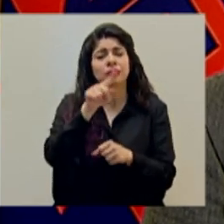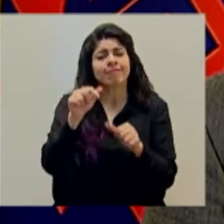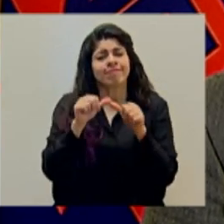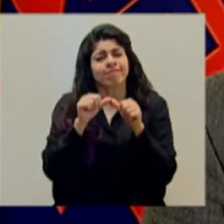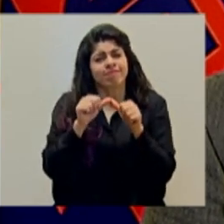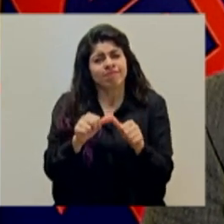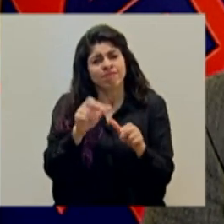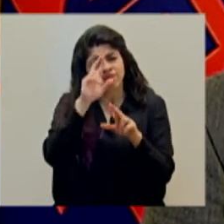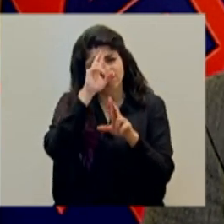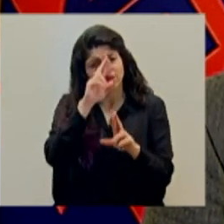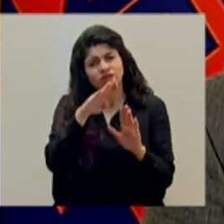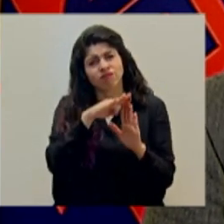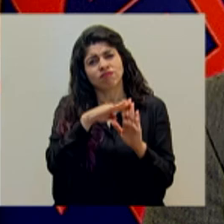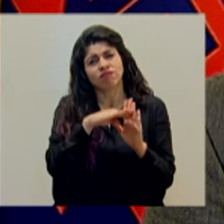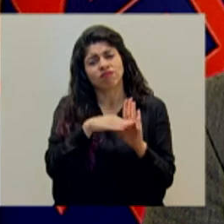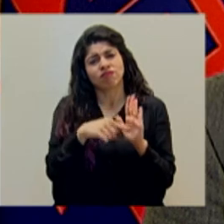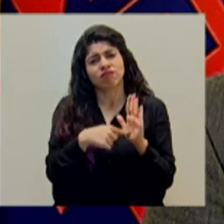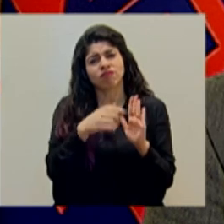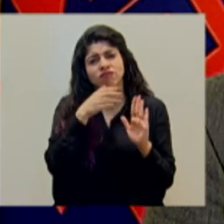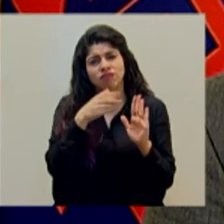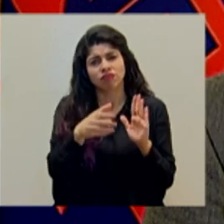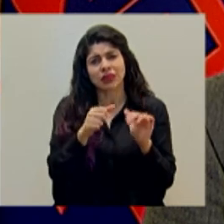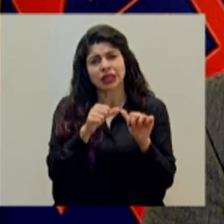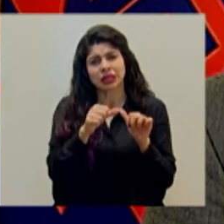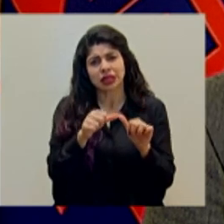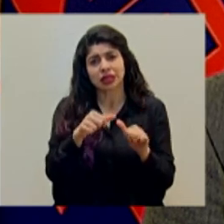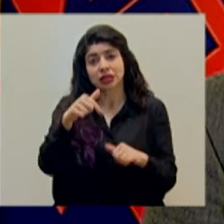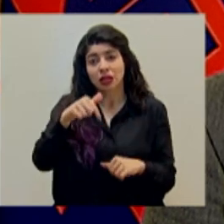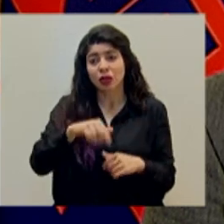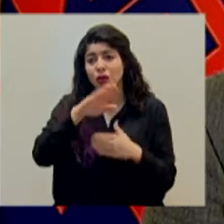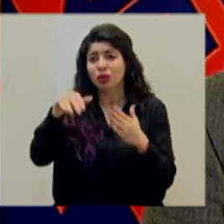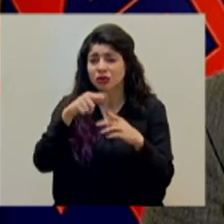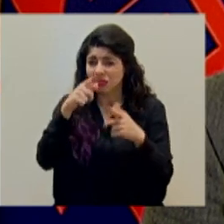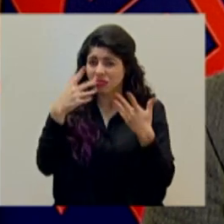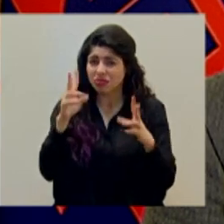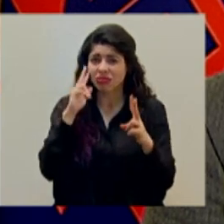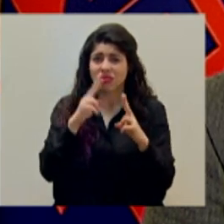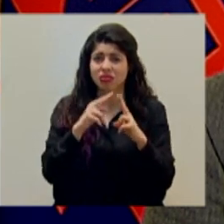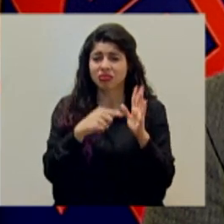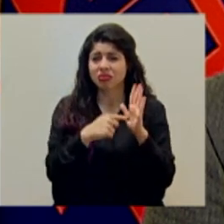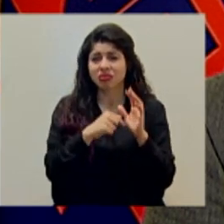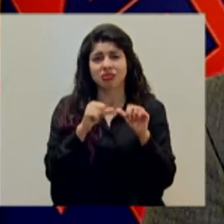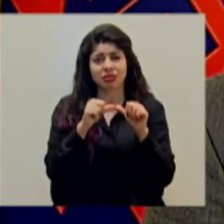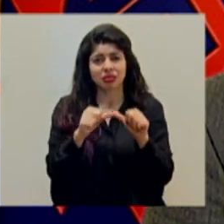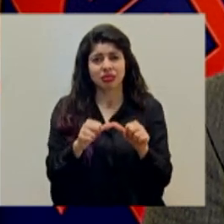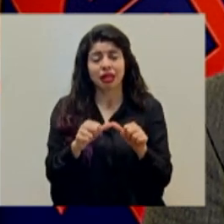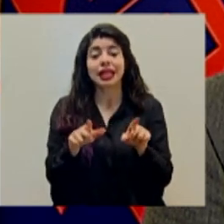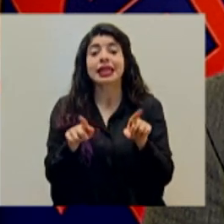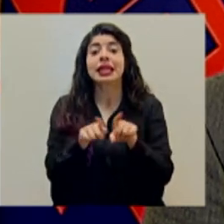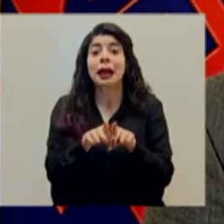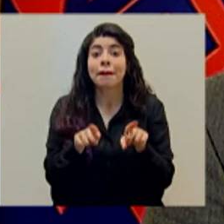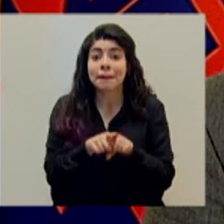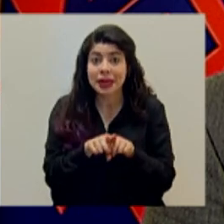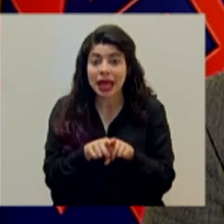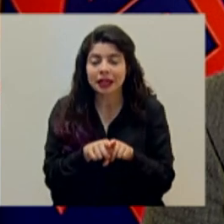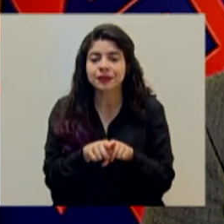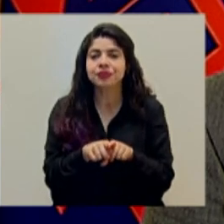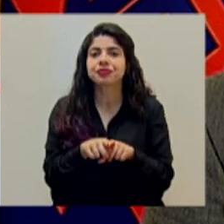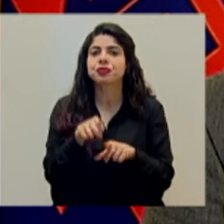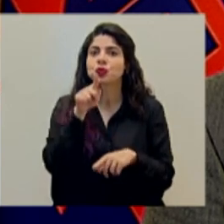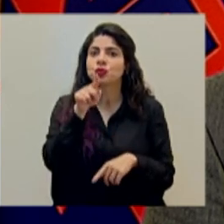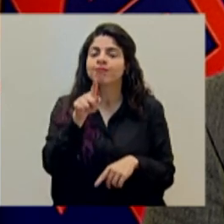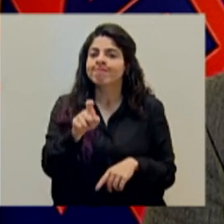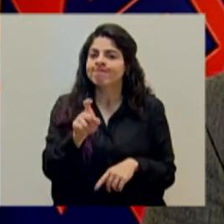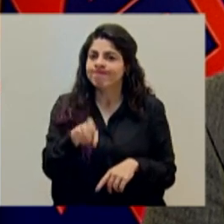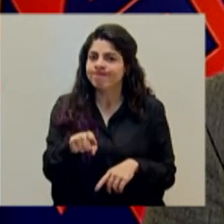con las medidas recomendadas y que justamente hoy en día todos conocemos. Pero también esto nos tiene que ver